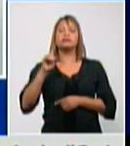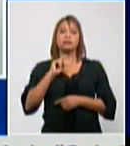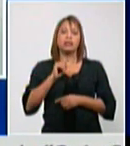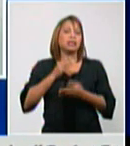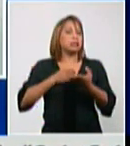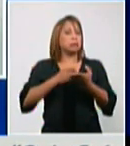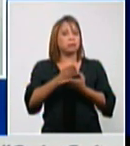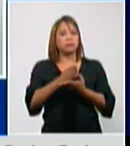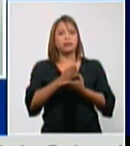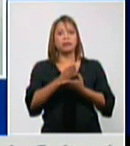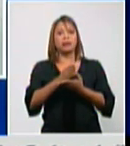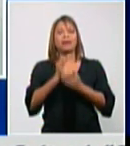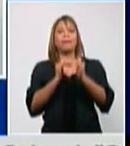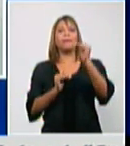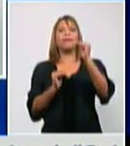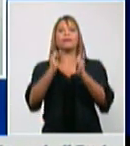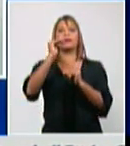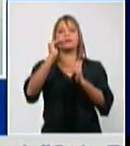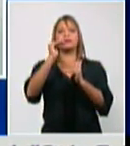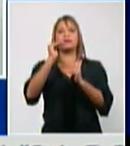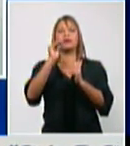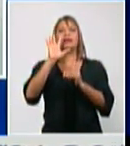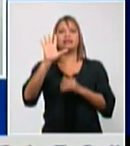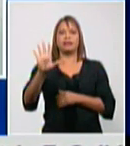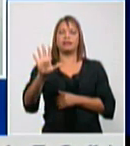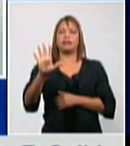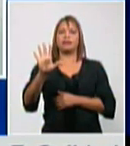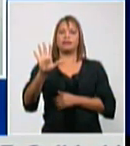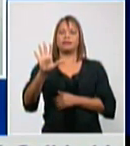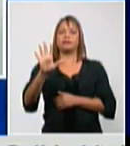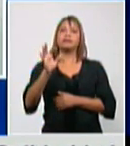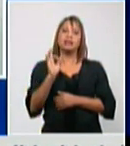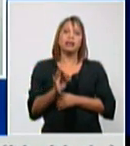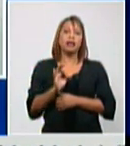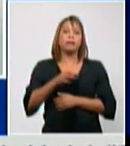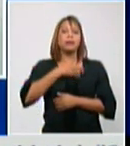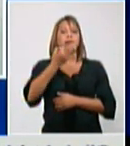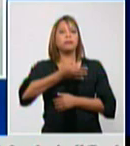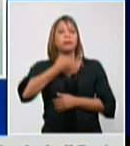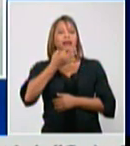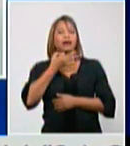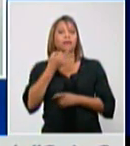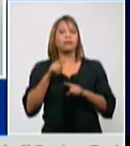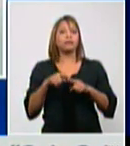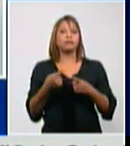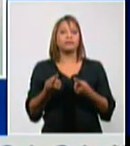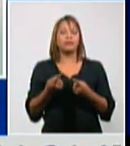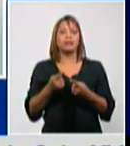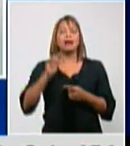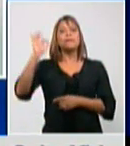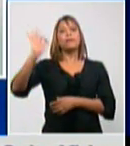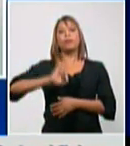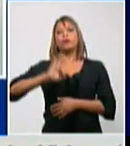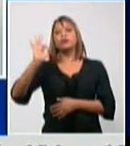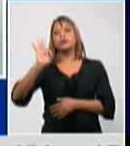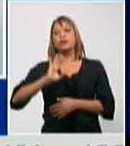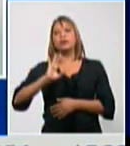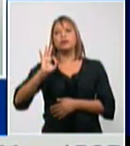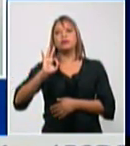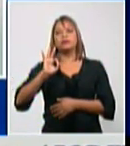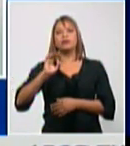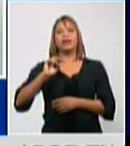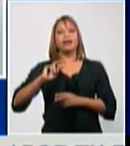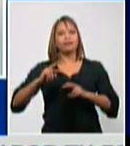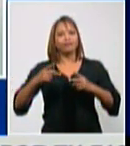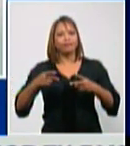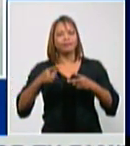por encima de 5 realmente estamos hablando de tasa de incidencia de